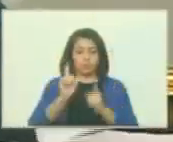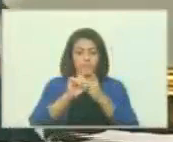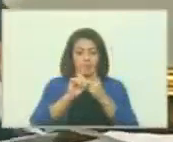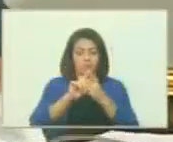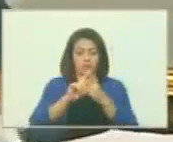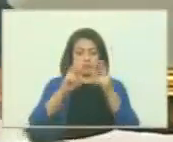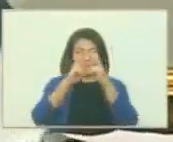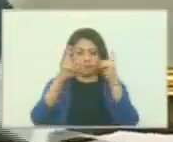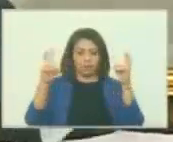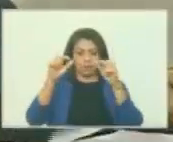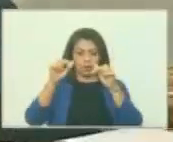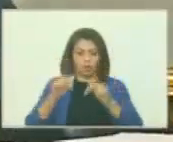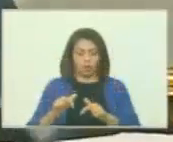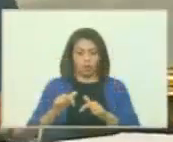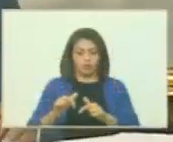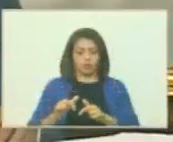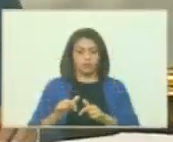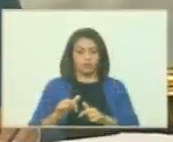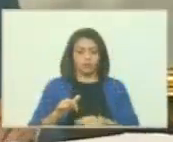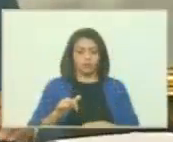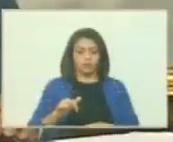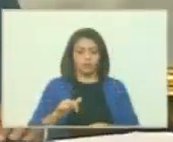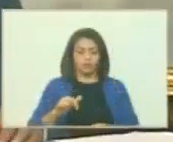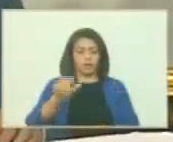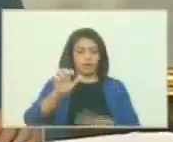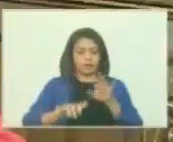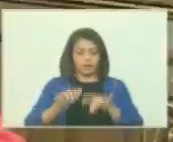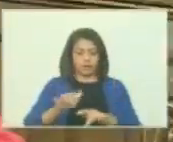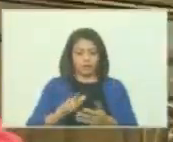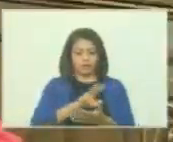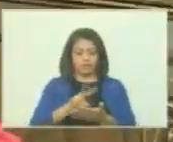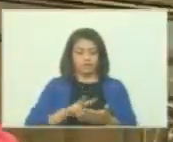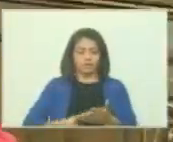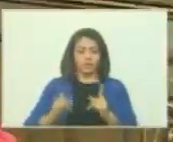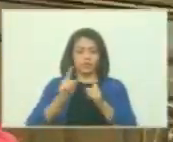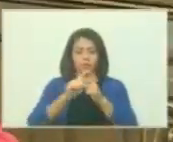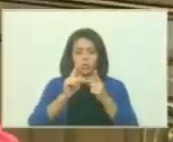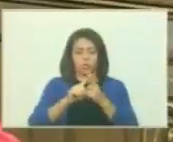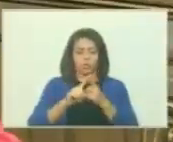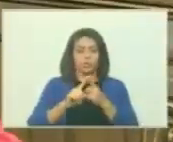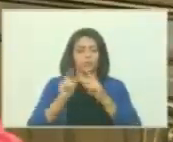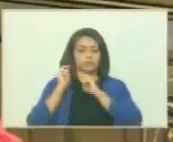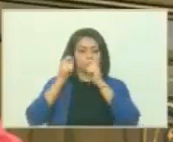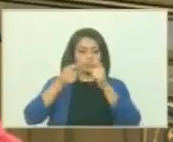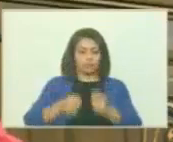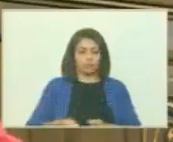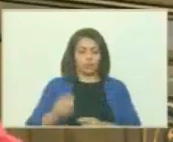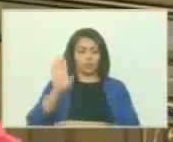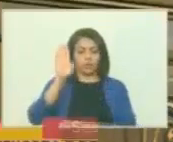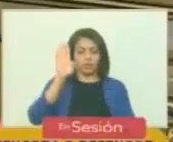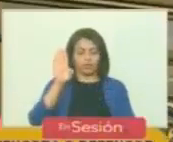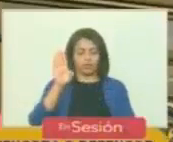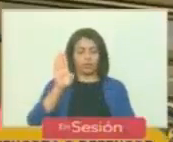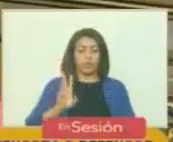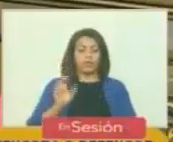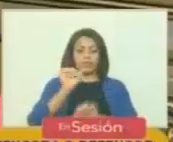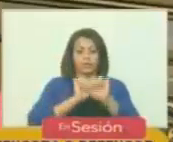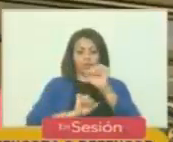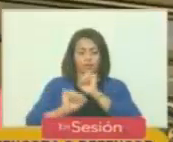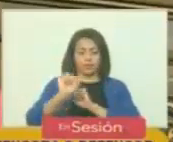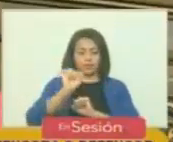punto del orden del día, ciudadana secretaria. Punto número uno, designación y juramentación de la